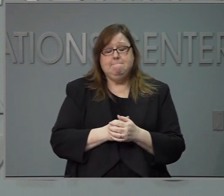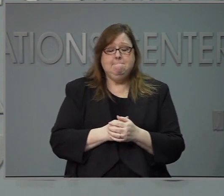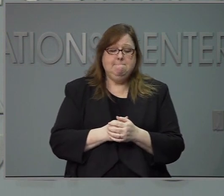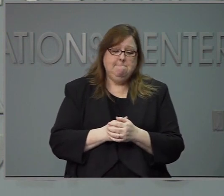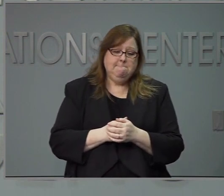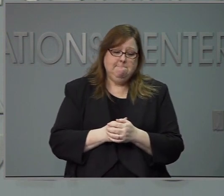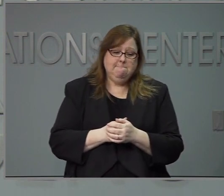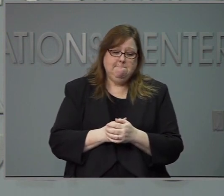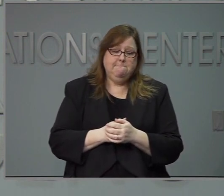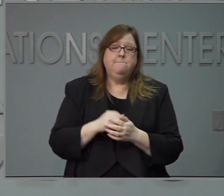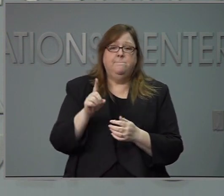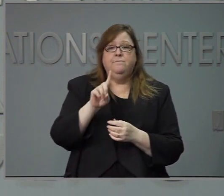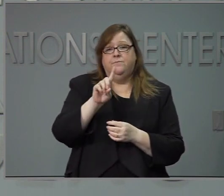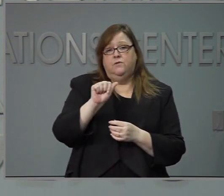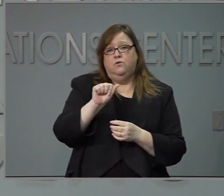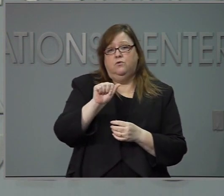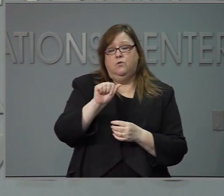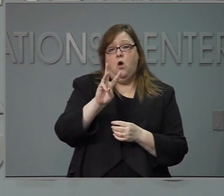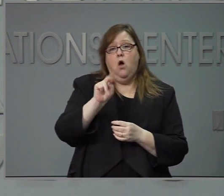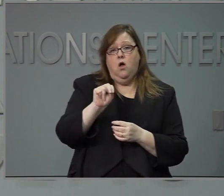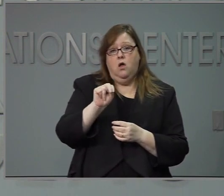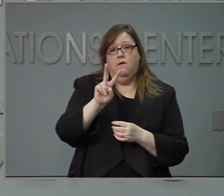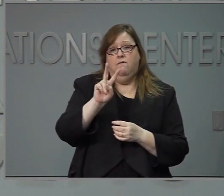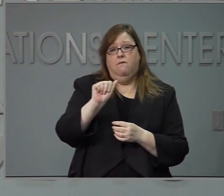Don phone news and observer.